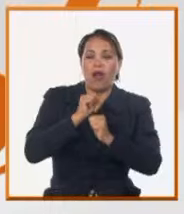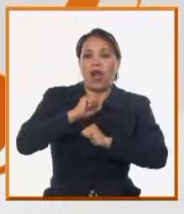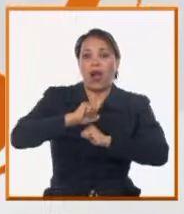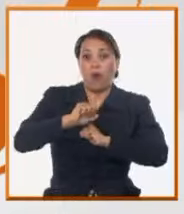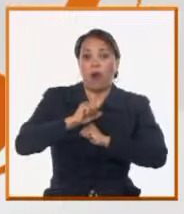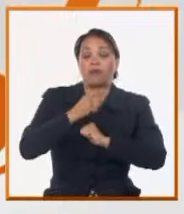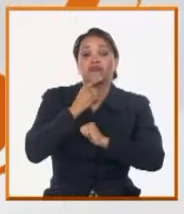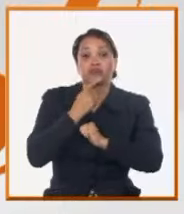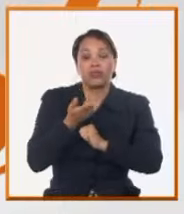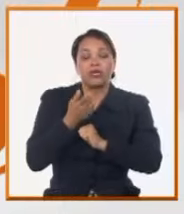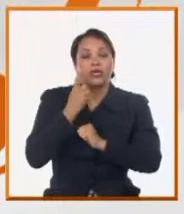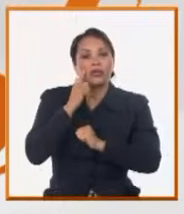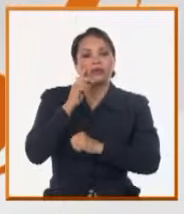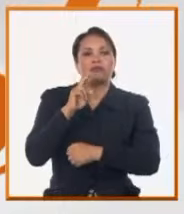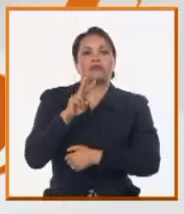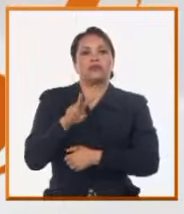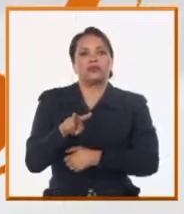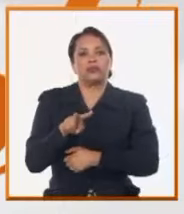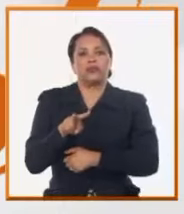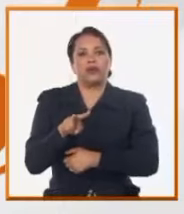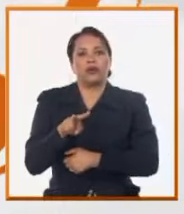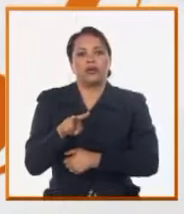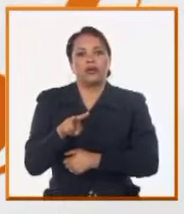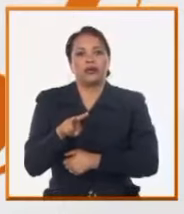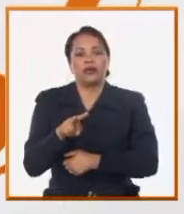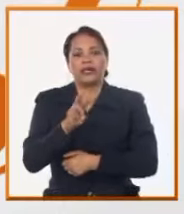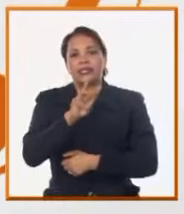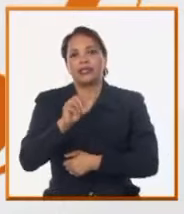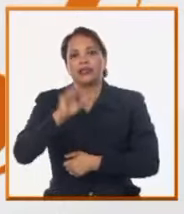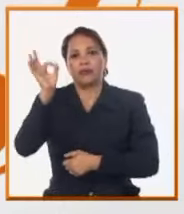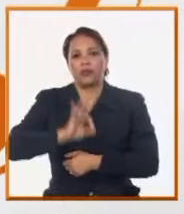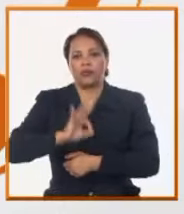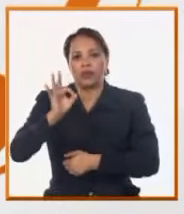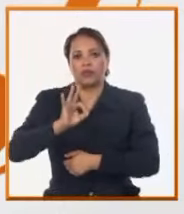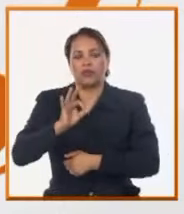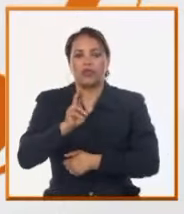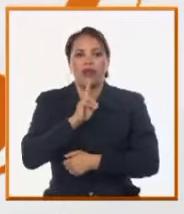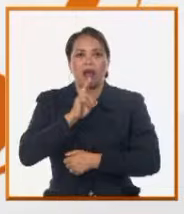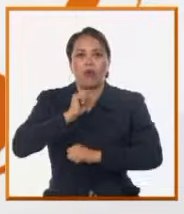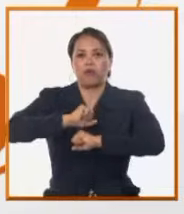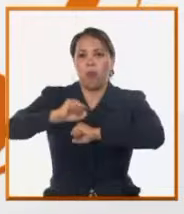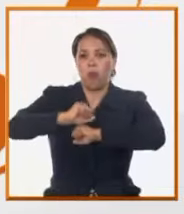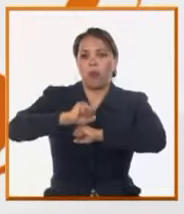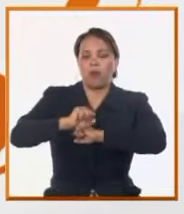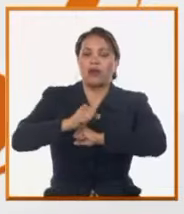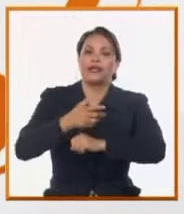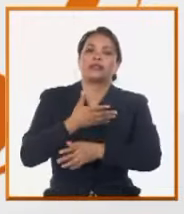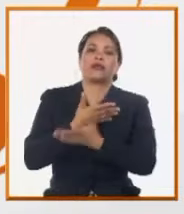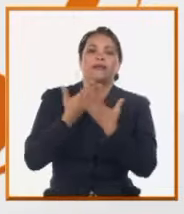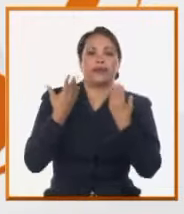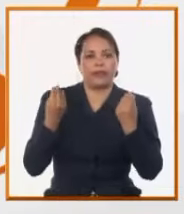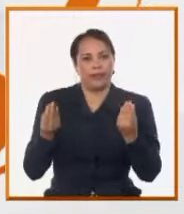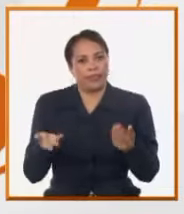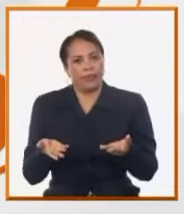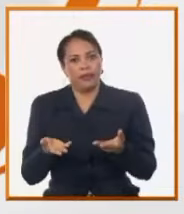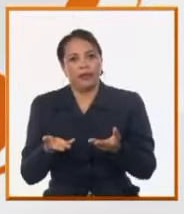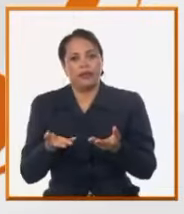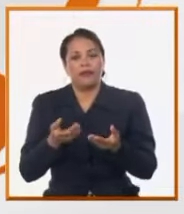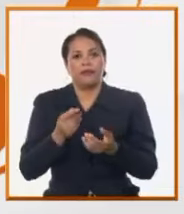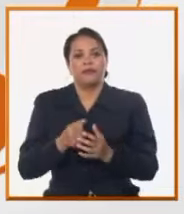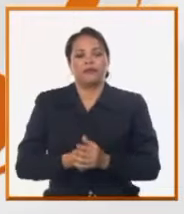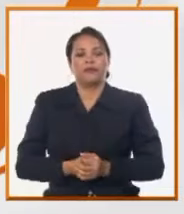creo que quizás el 30% del agua bombeada se pierde, y se pierde el líquido y se pierde